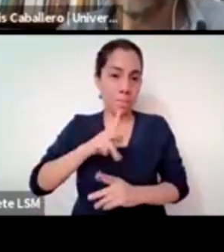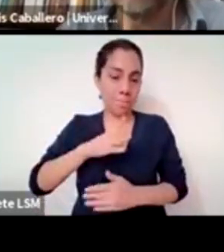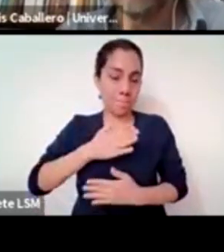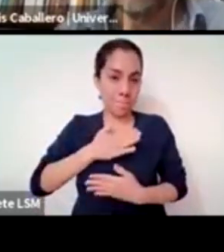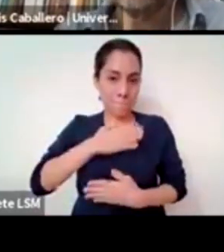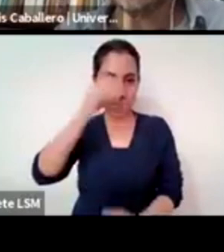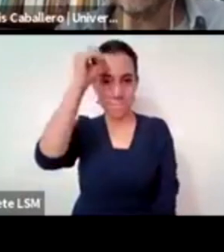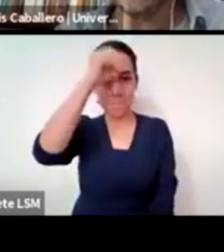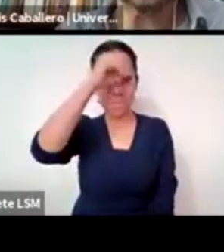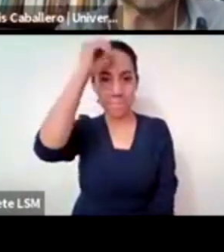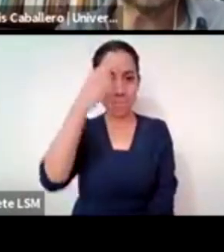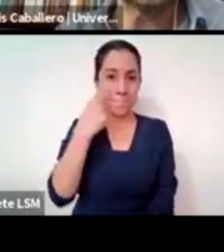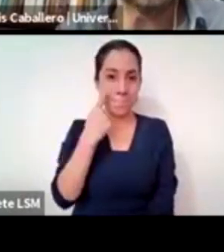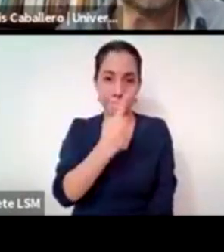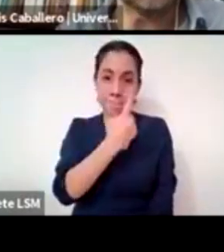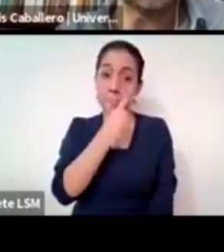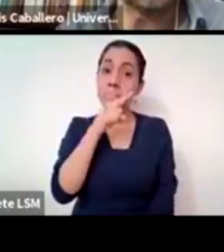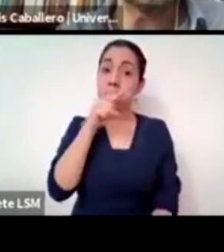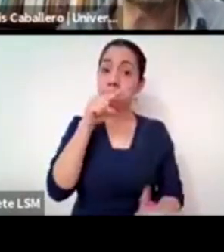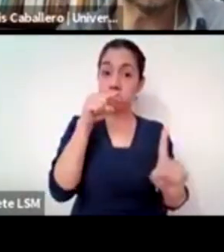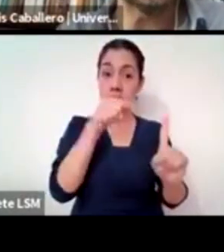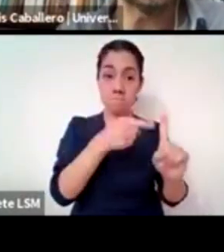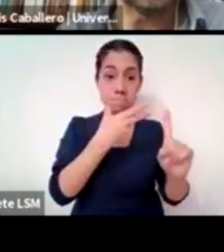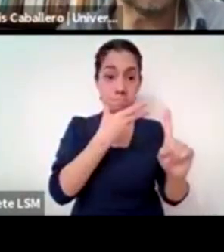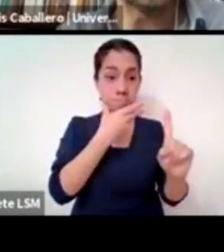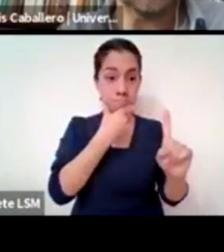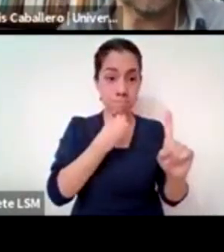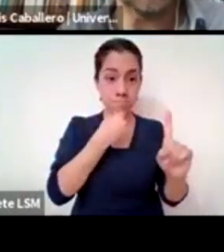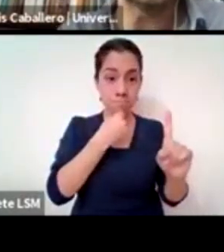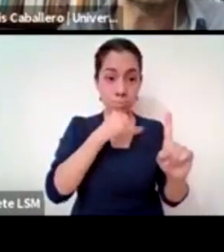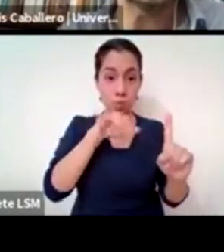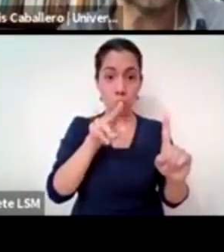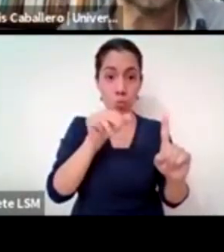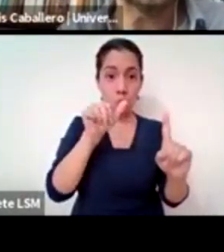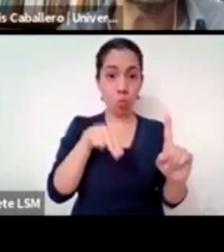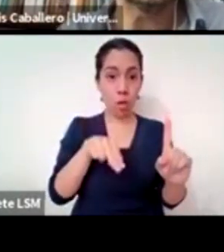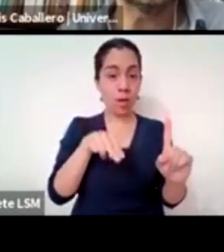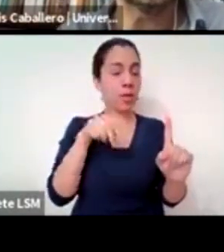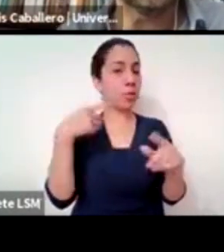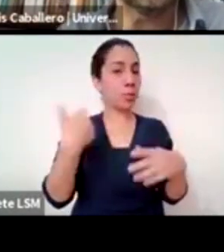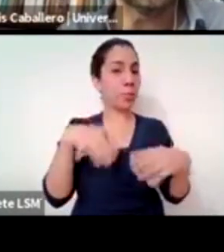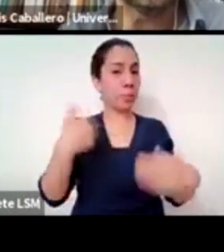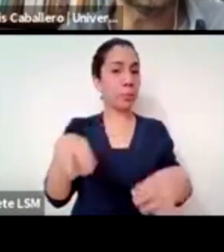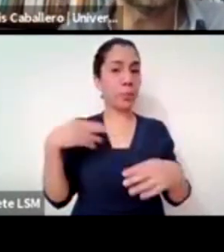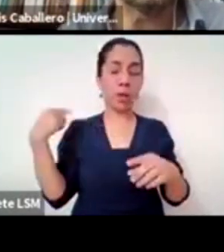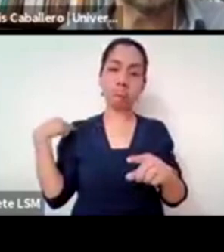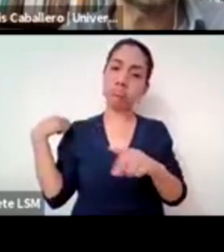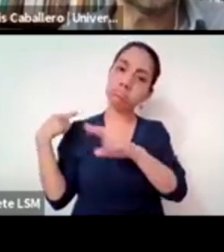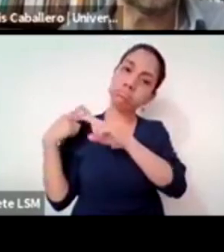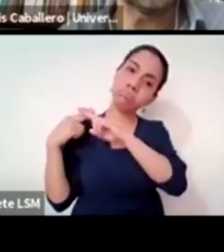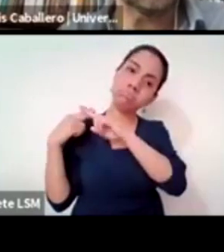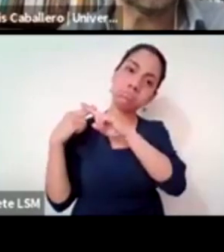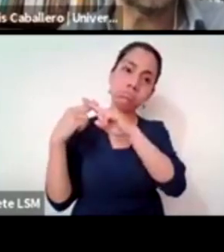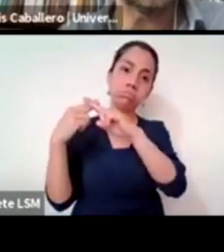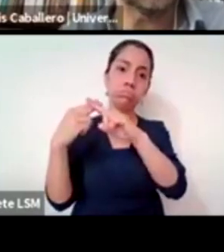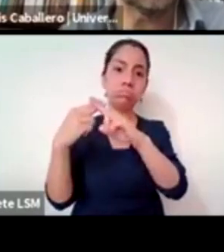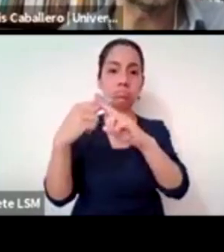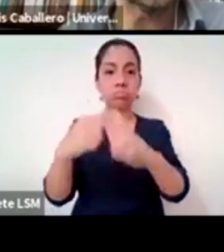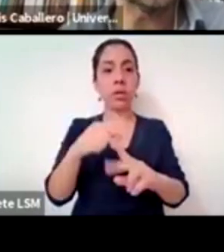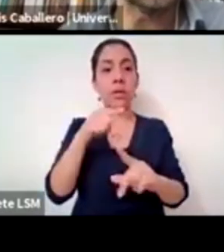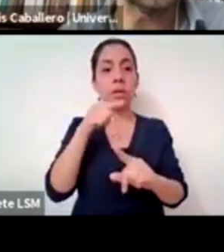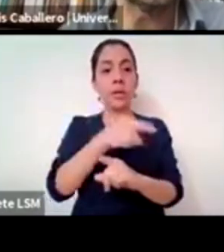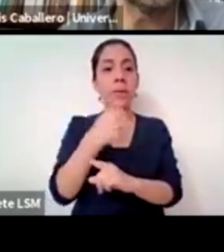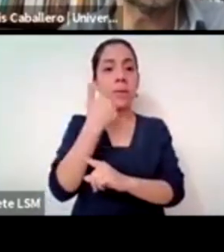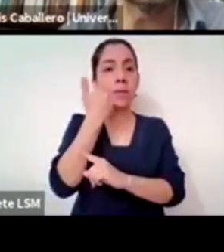pues que ha tratado de a lo largo de muchos años de mantener el